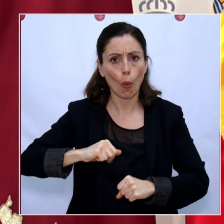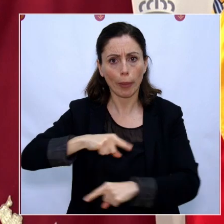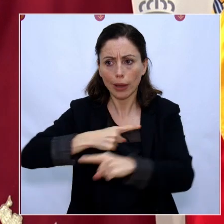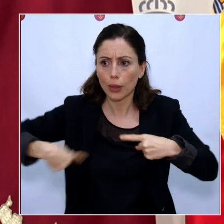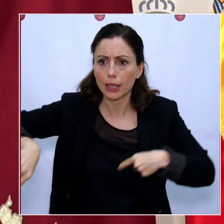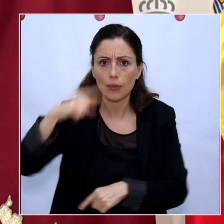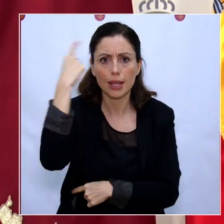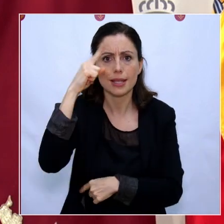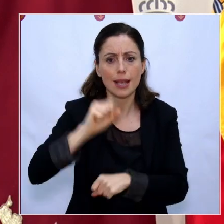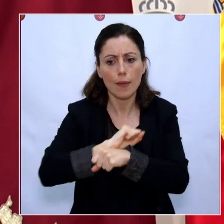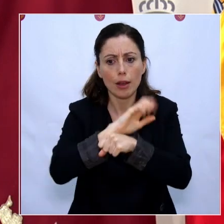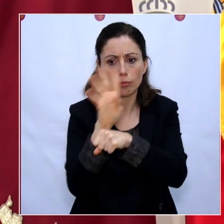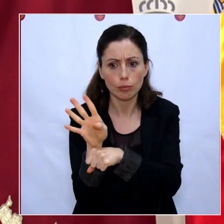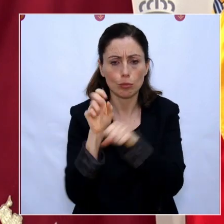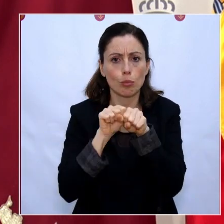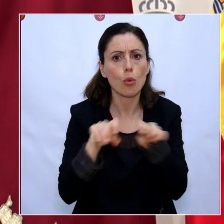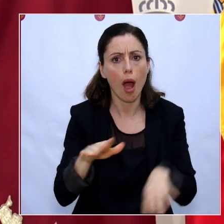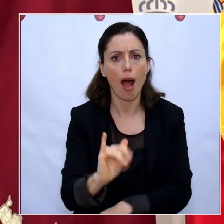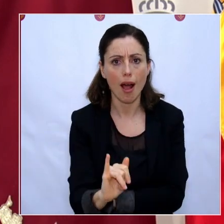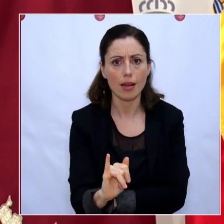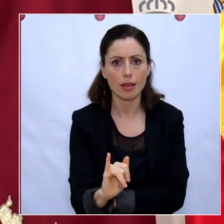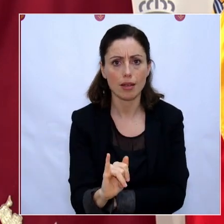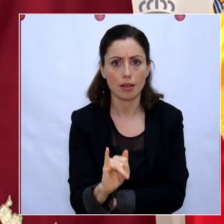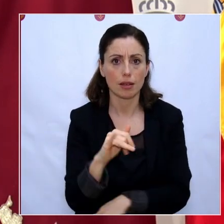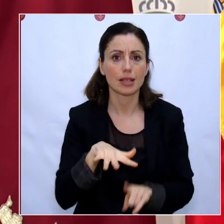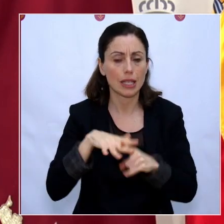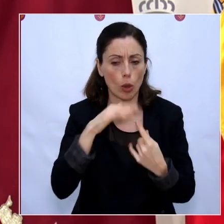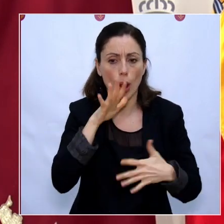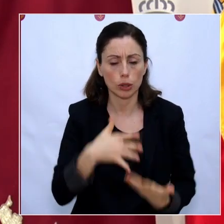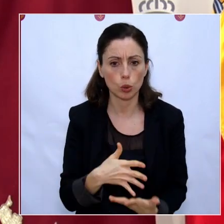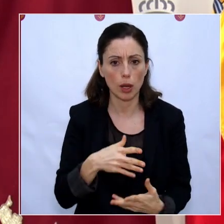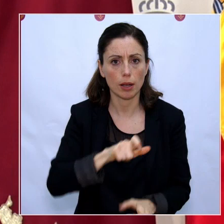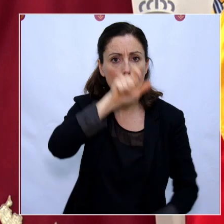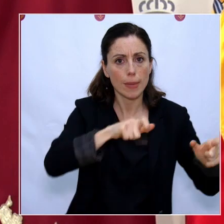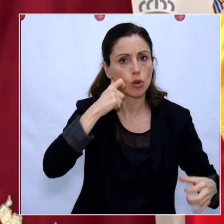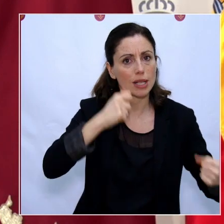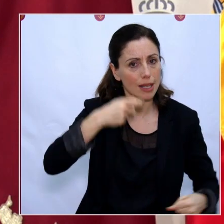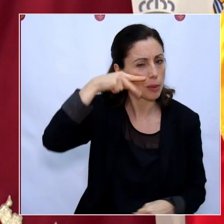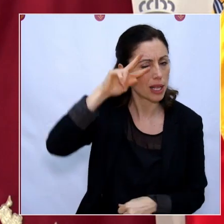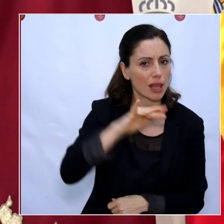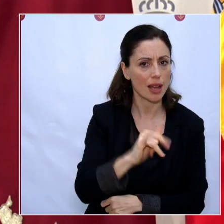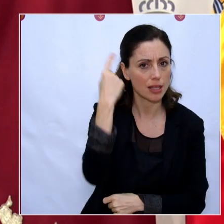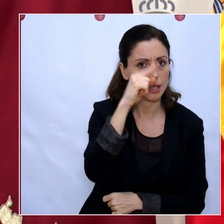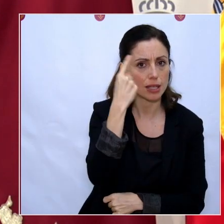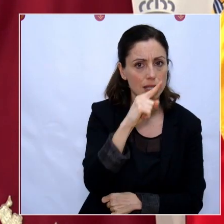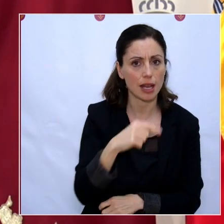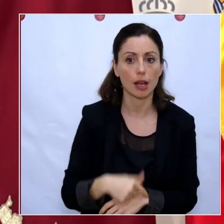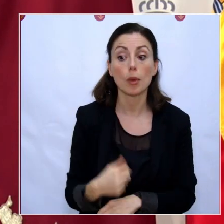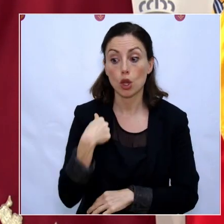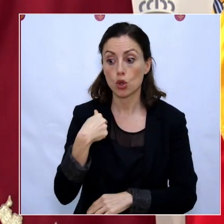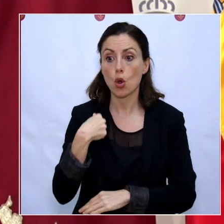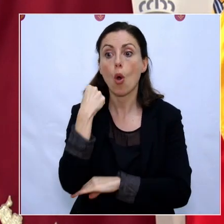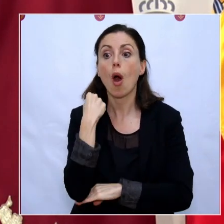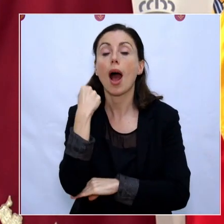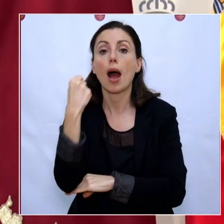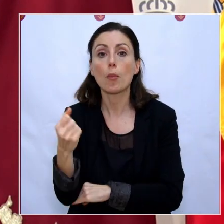el peligro del virus al que nos enfrentamos estos días. Este respaldo que, como le digo, le he ofrecido